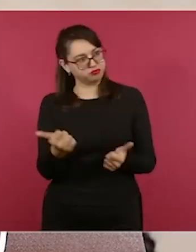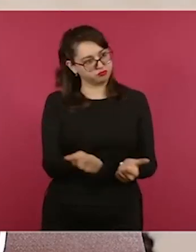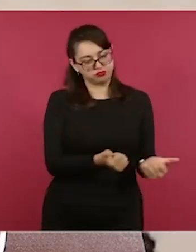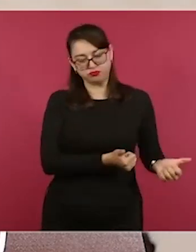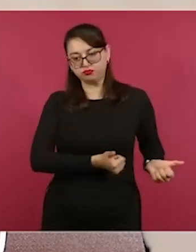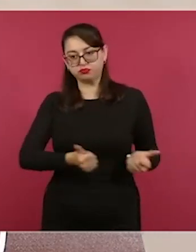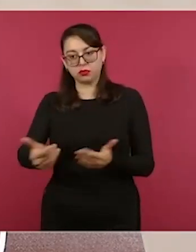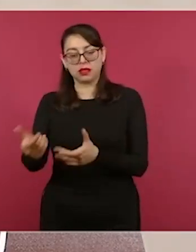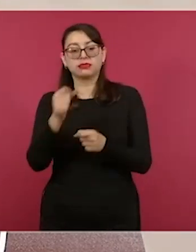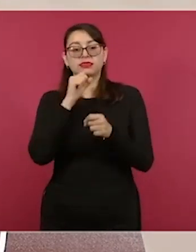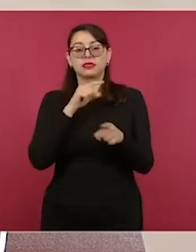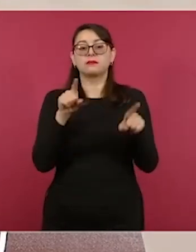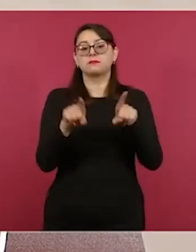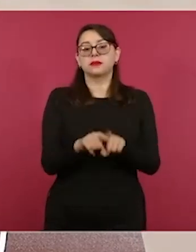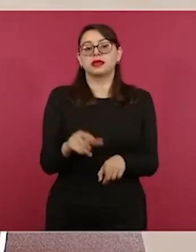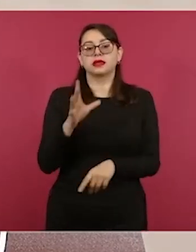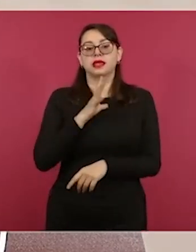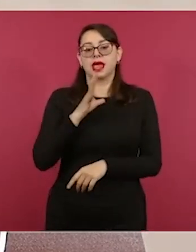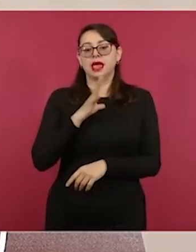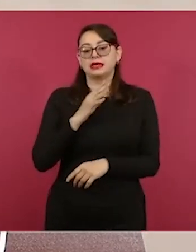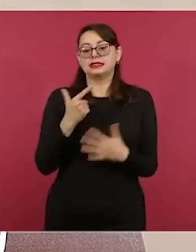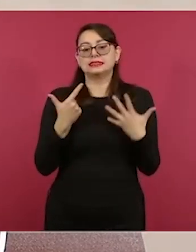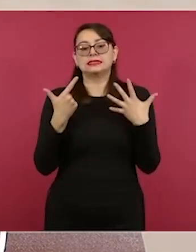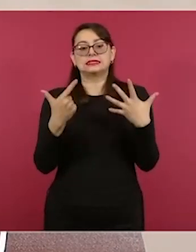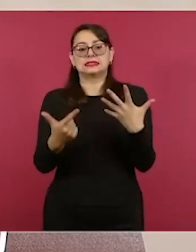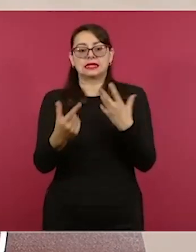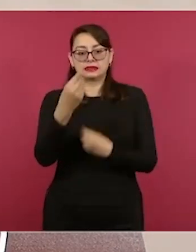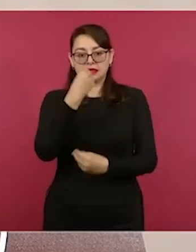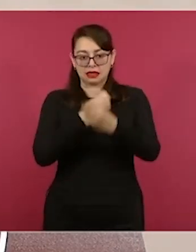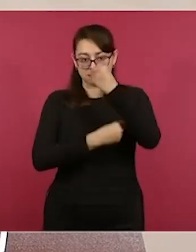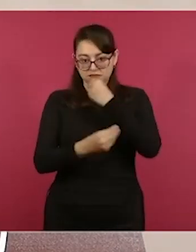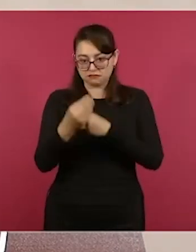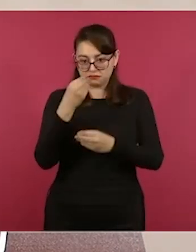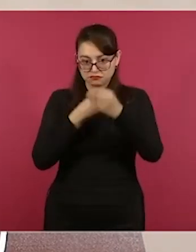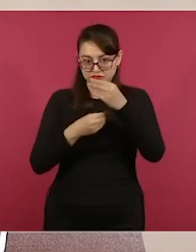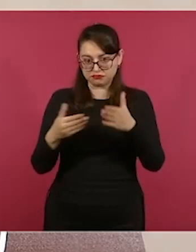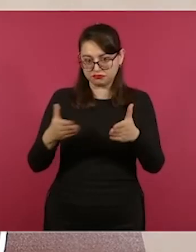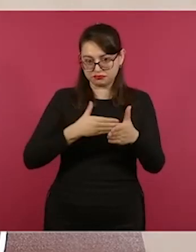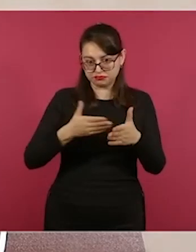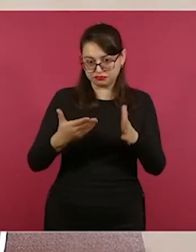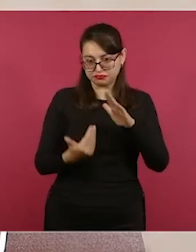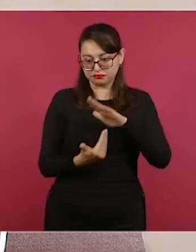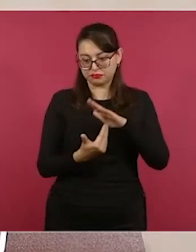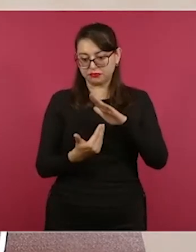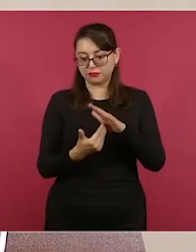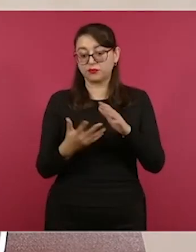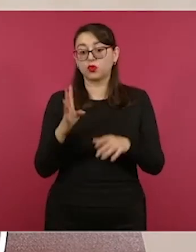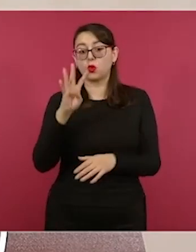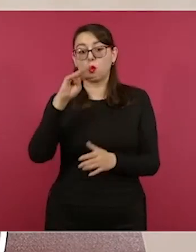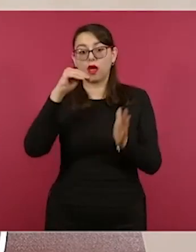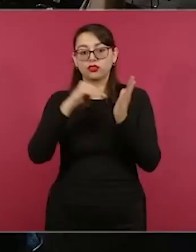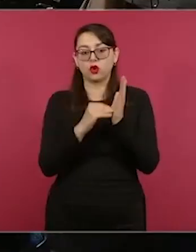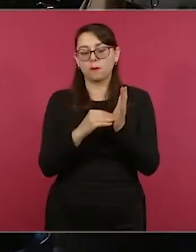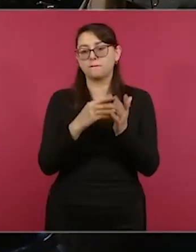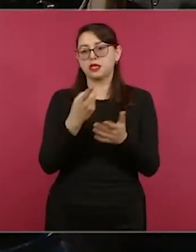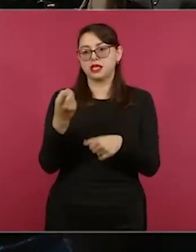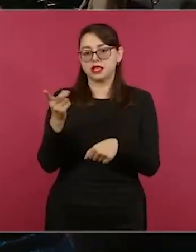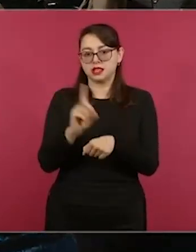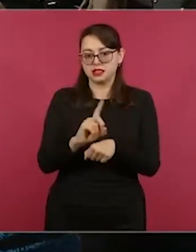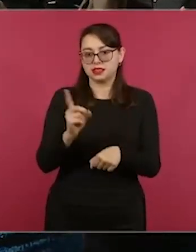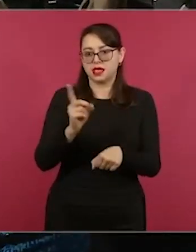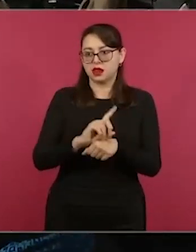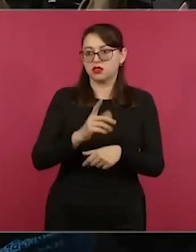comedores comunitarios, con capacidad hasta para cuatro mil raciones diarias, con los